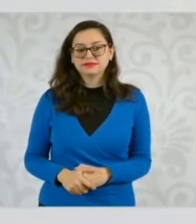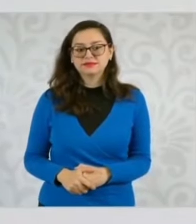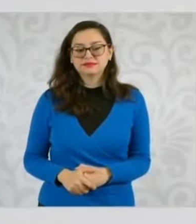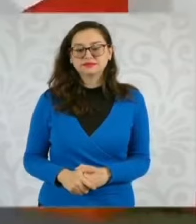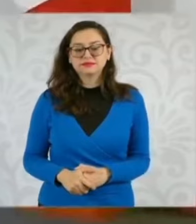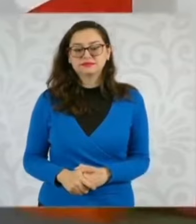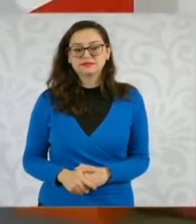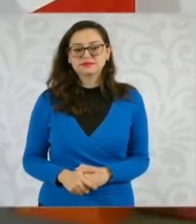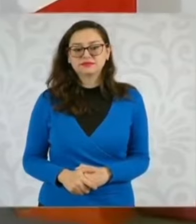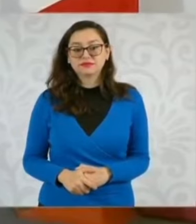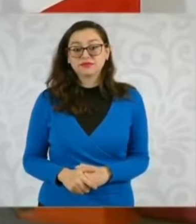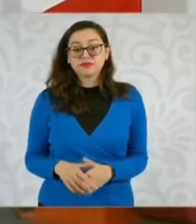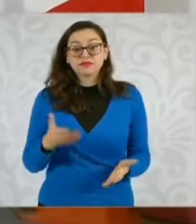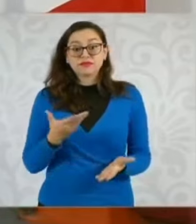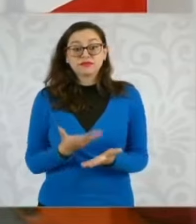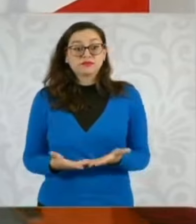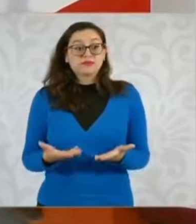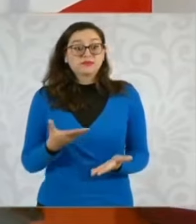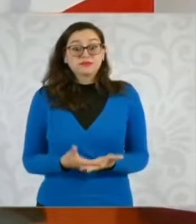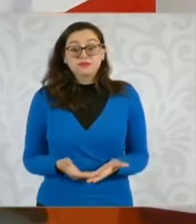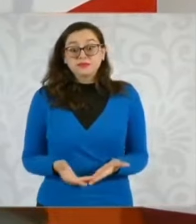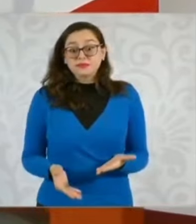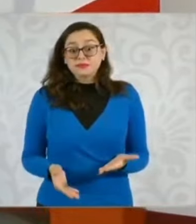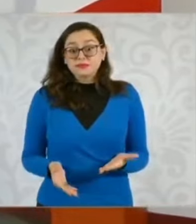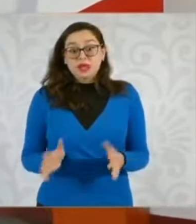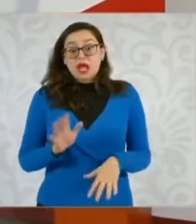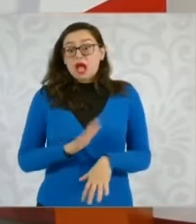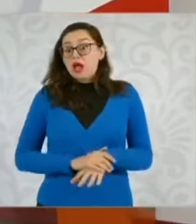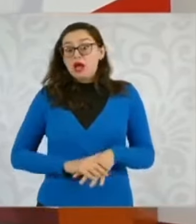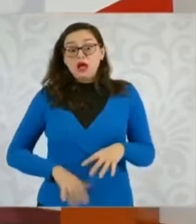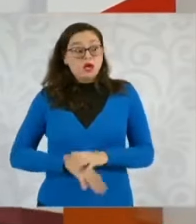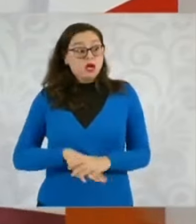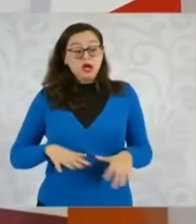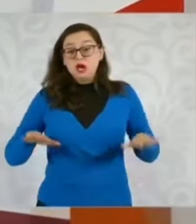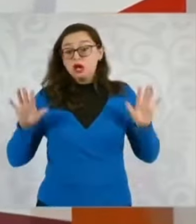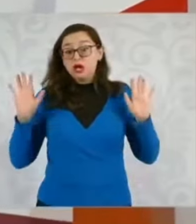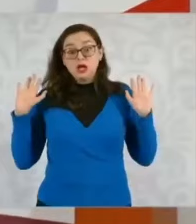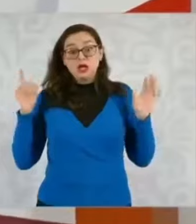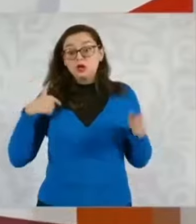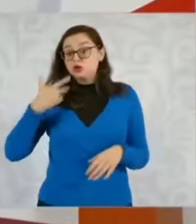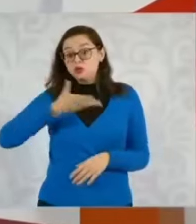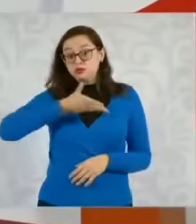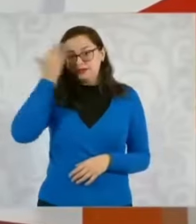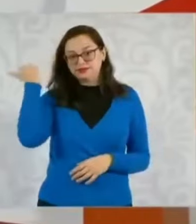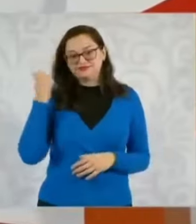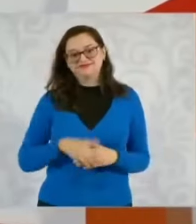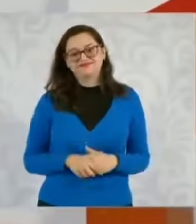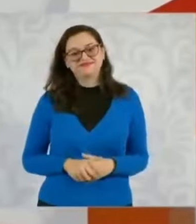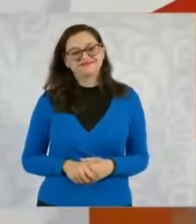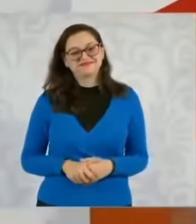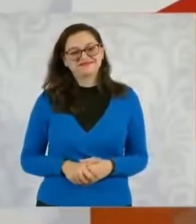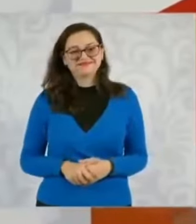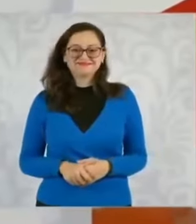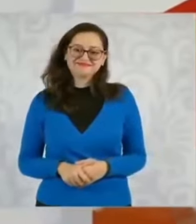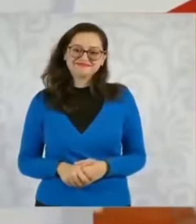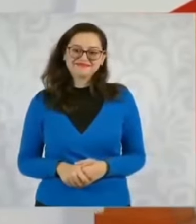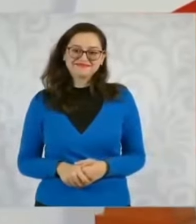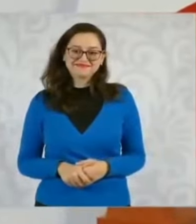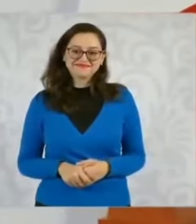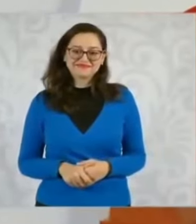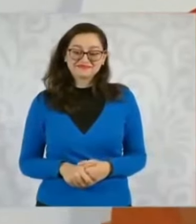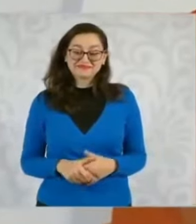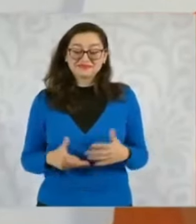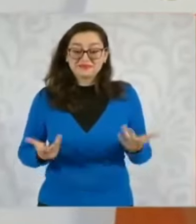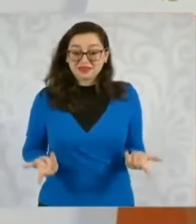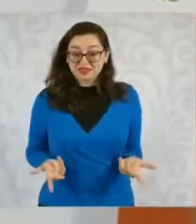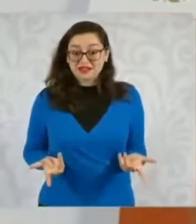Y no puede él ahora decir que no sabía nada, porque además hay declaraciones de él diciendo yo me haré